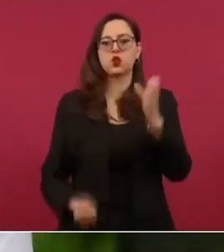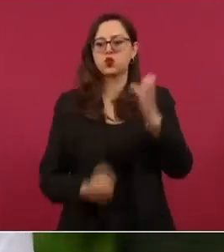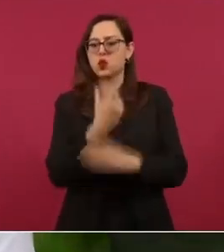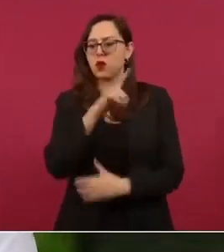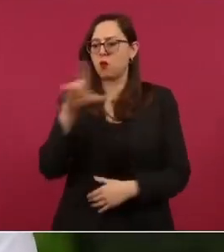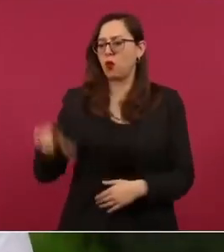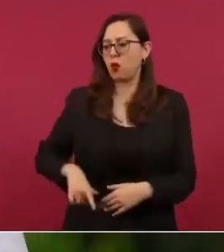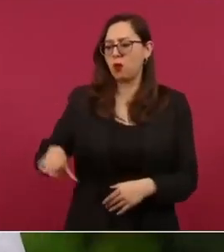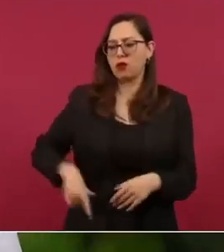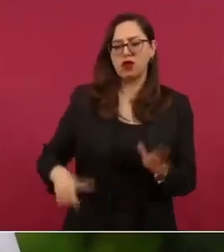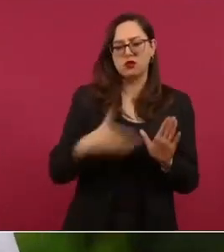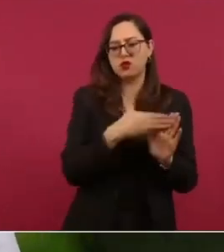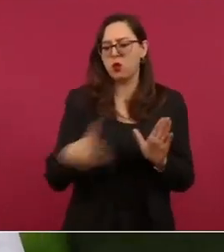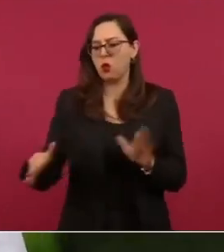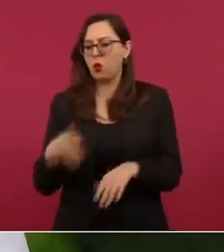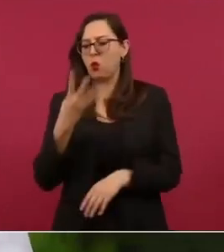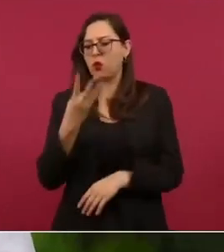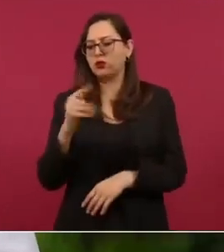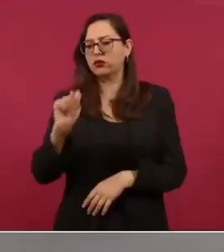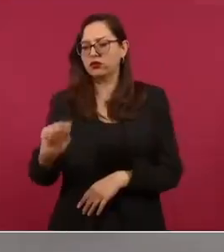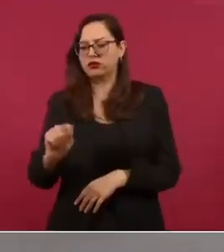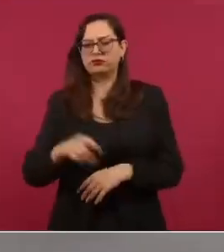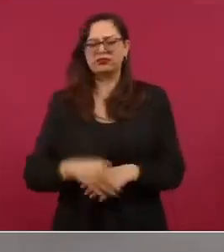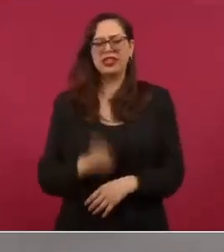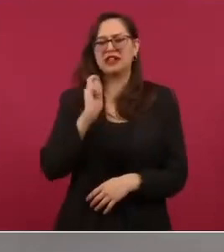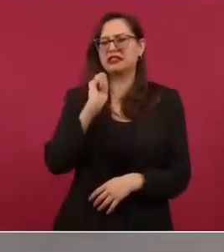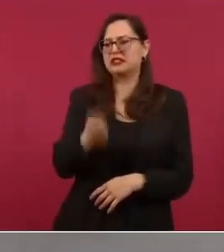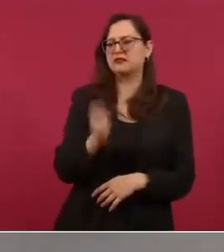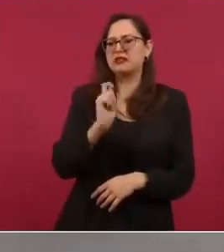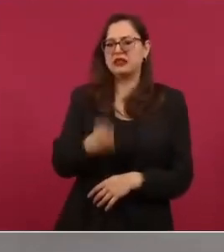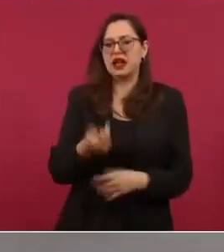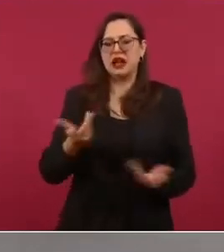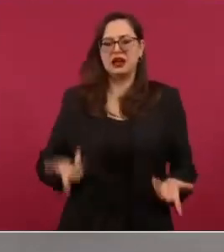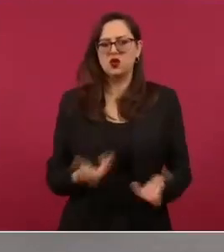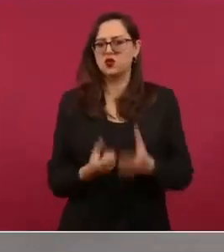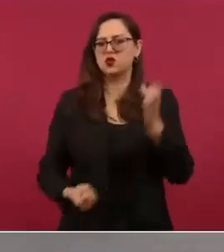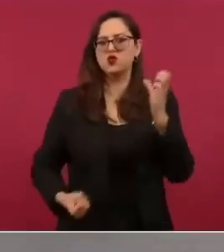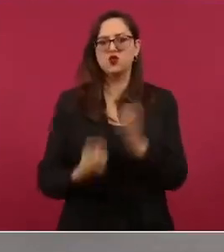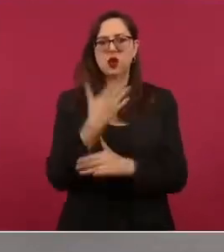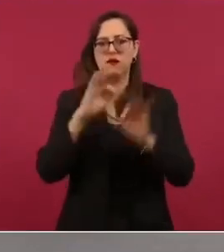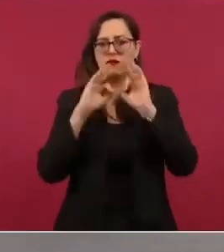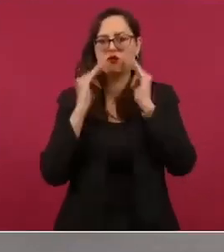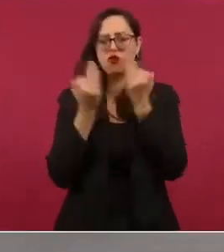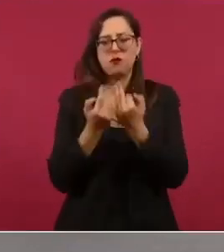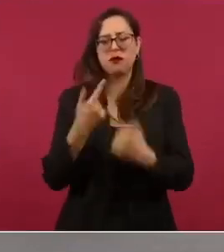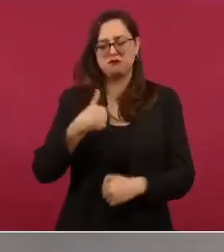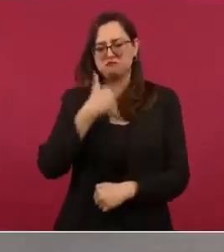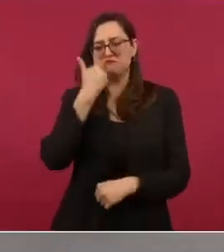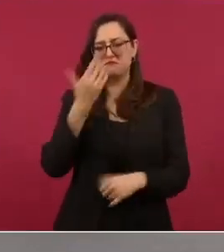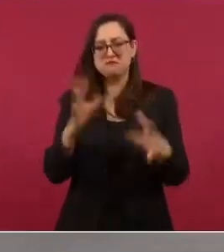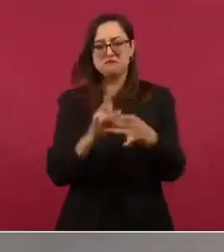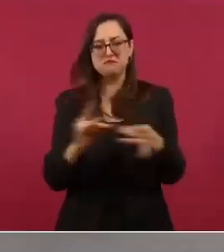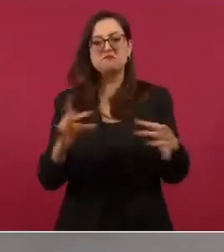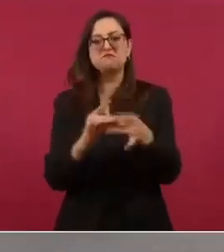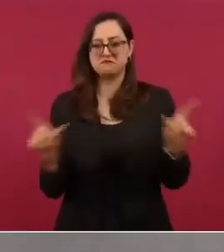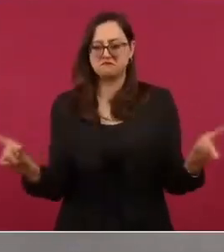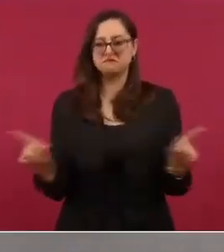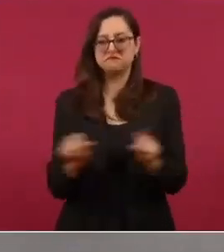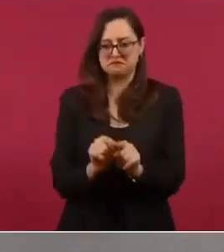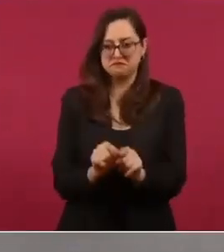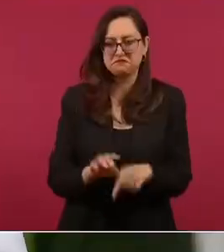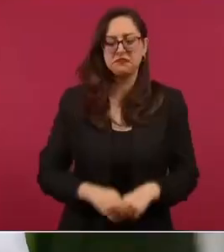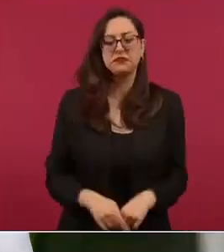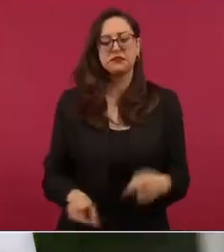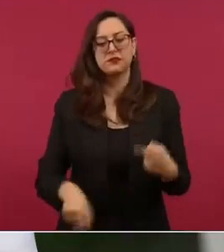transformación trataré de explicarlo de manera breve en lo político